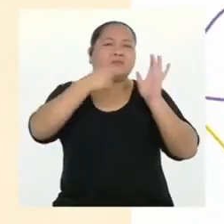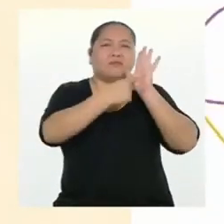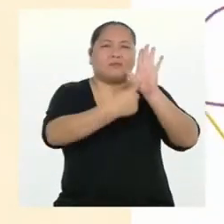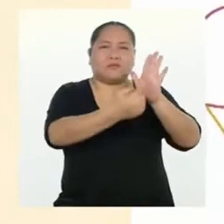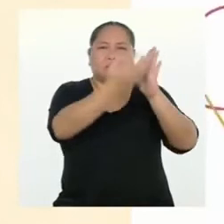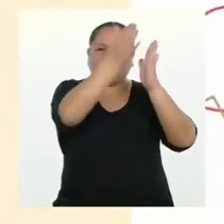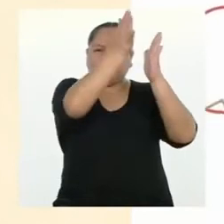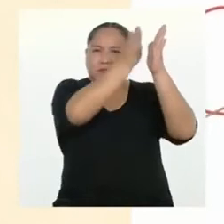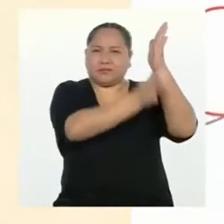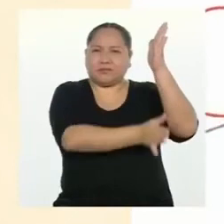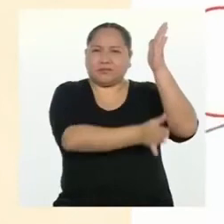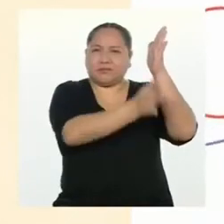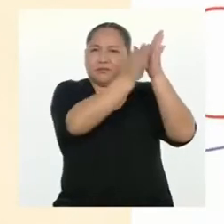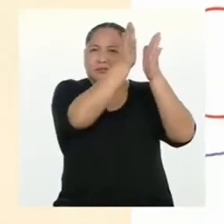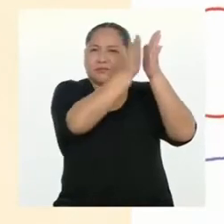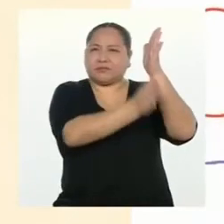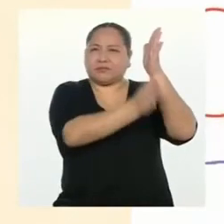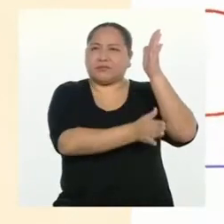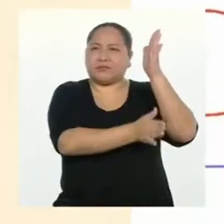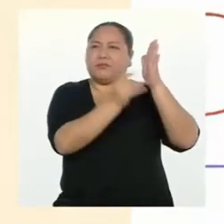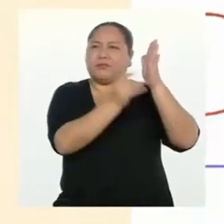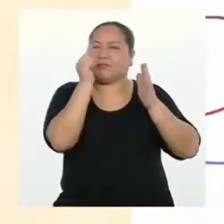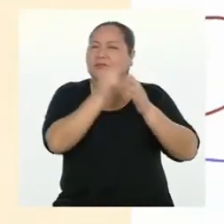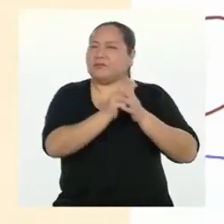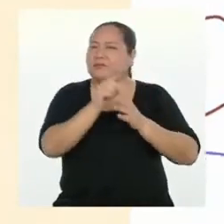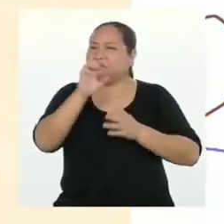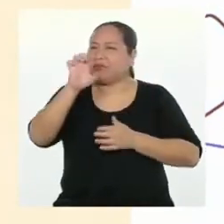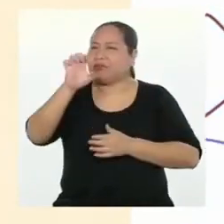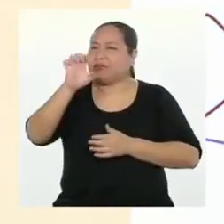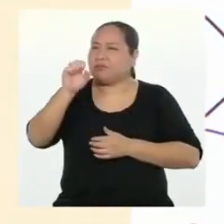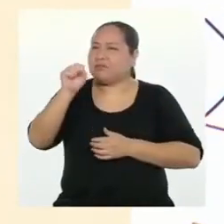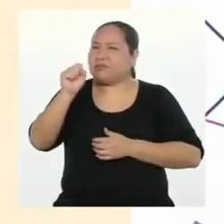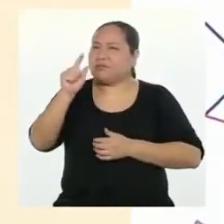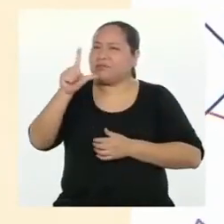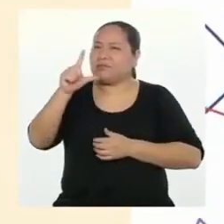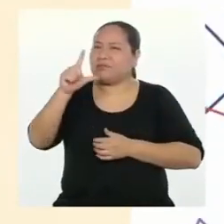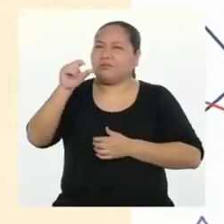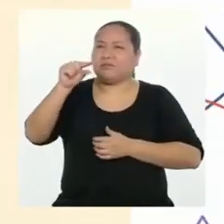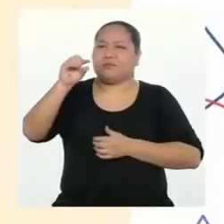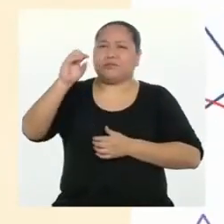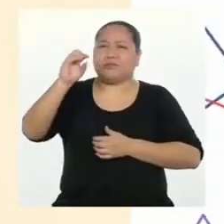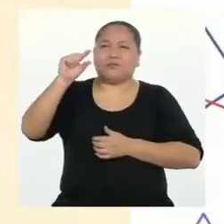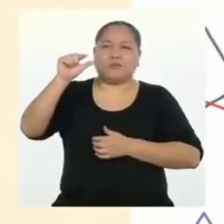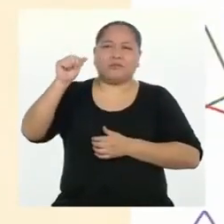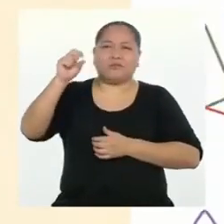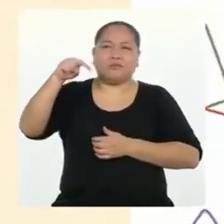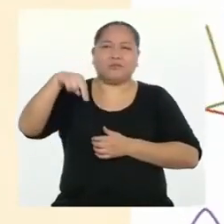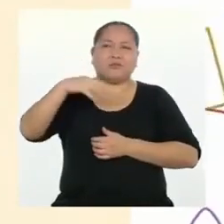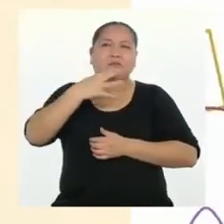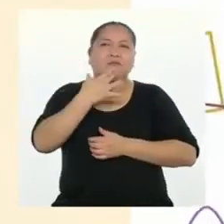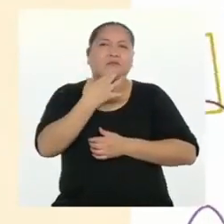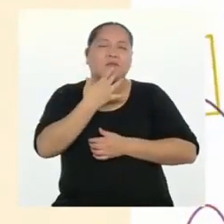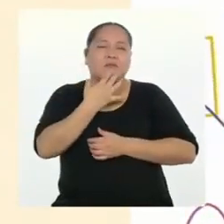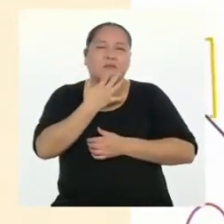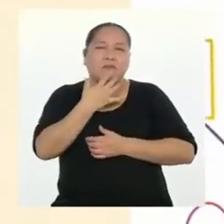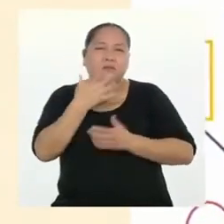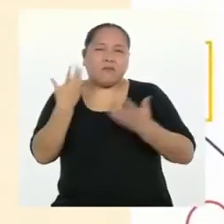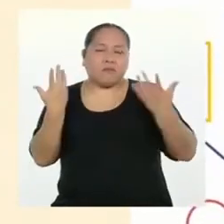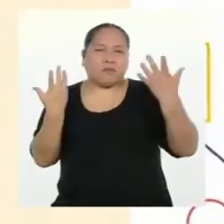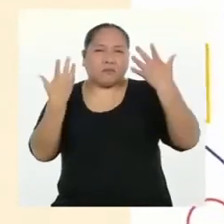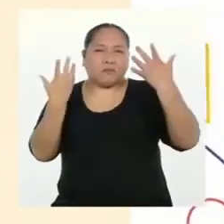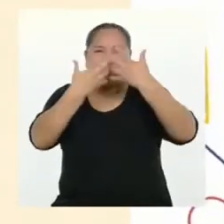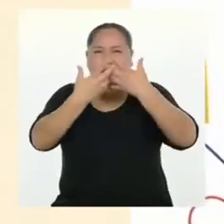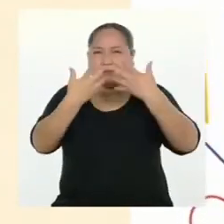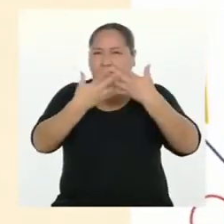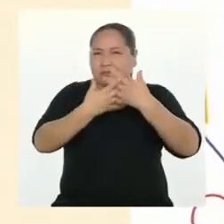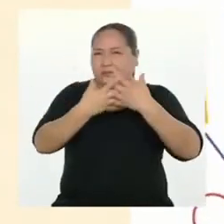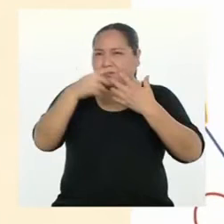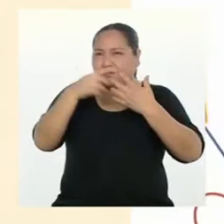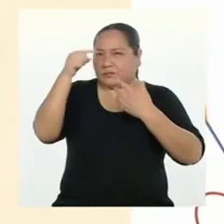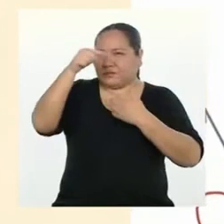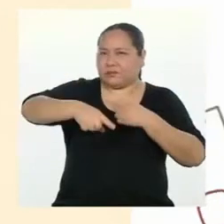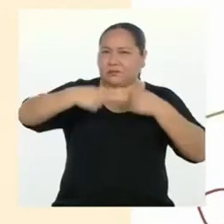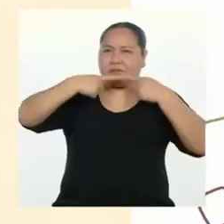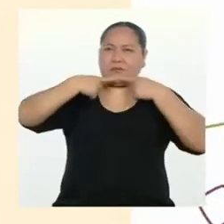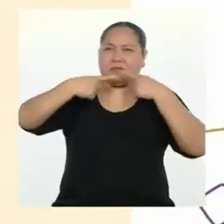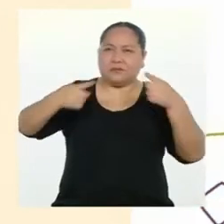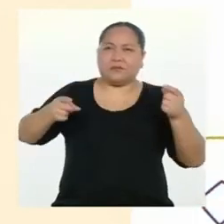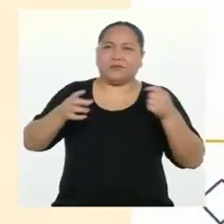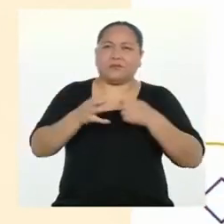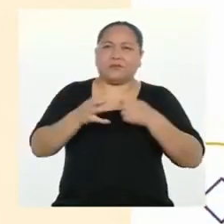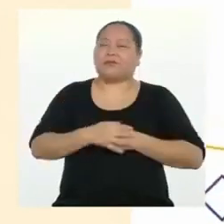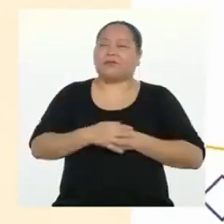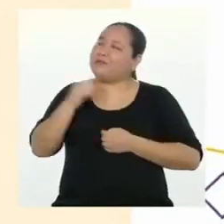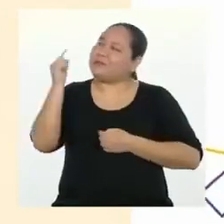transmiten? ¿Hay eslogan? ¿El color o los colores están relacionados con el